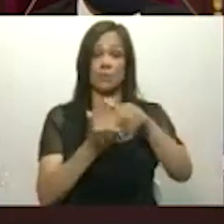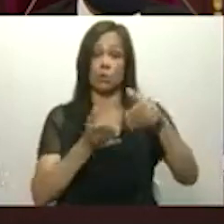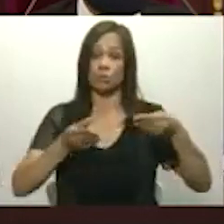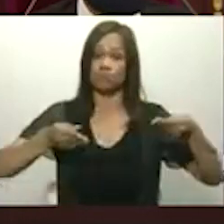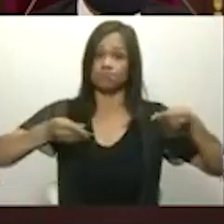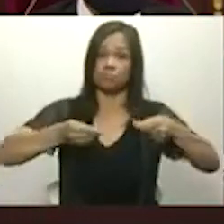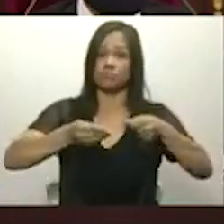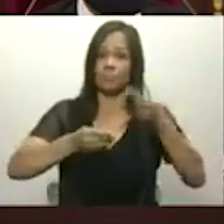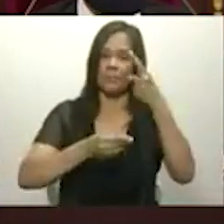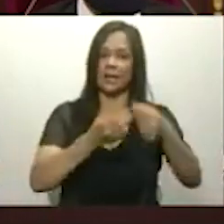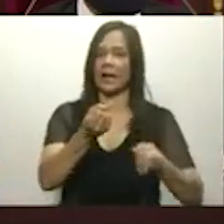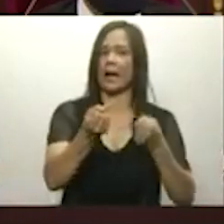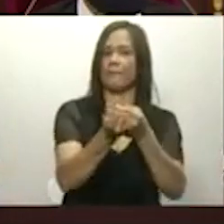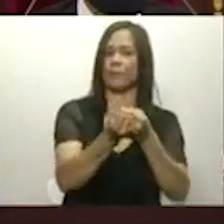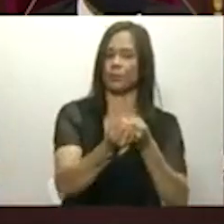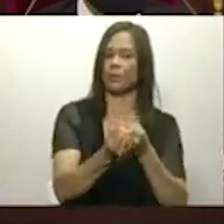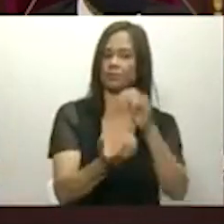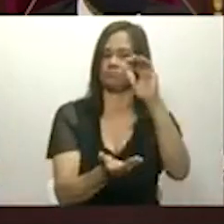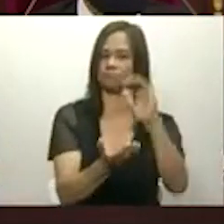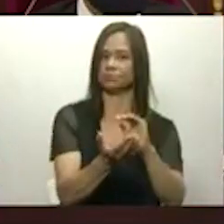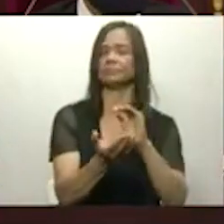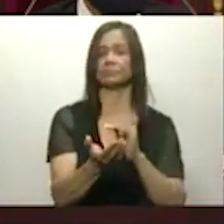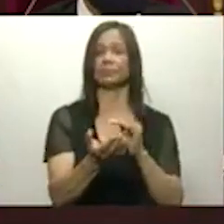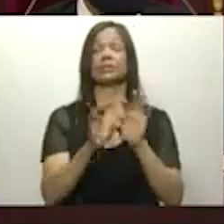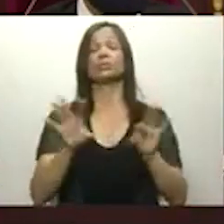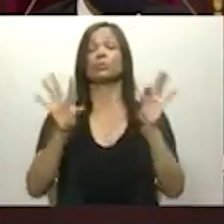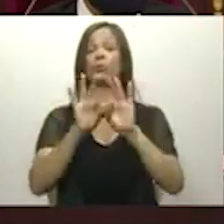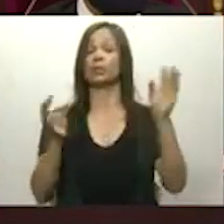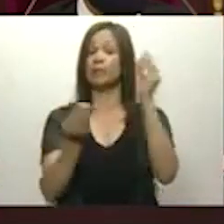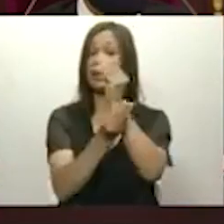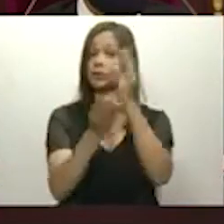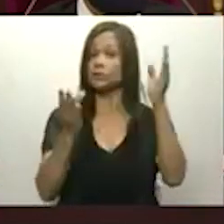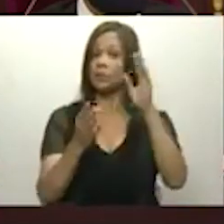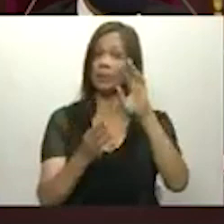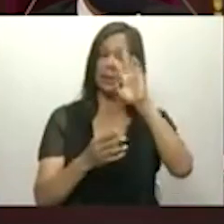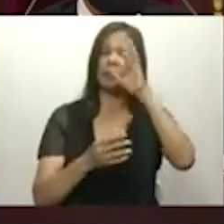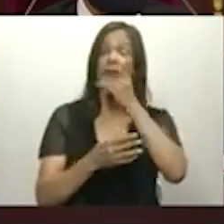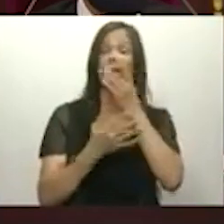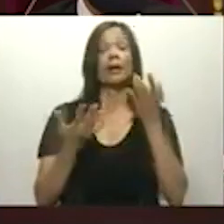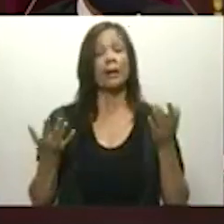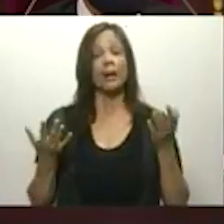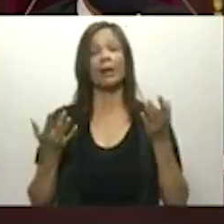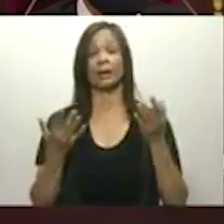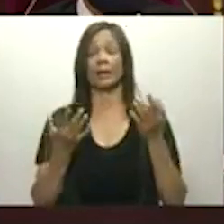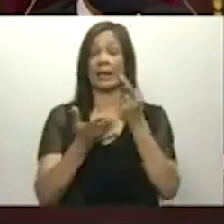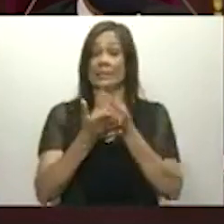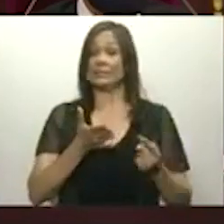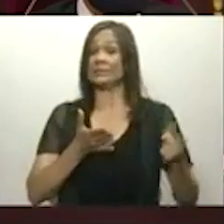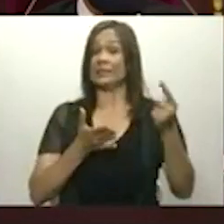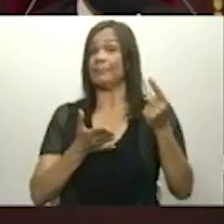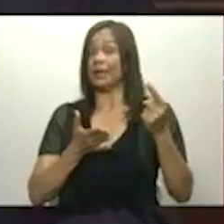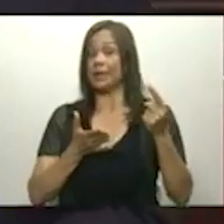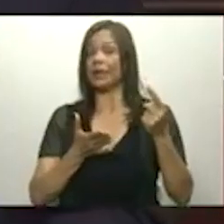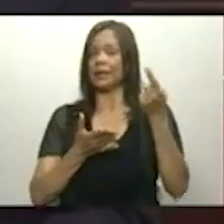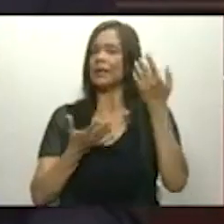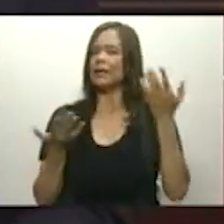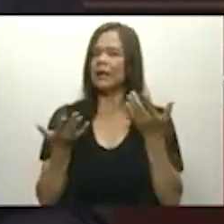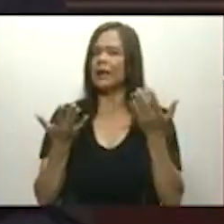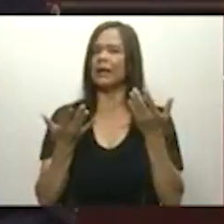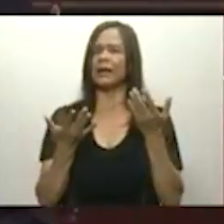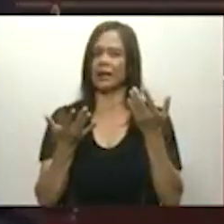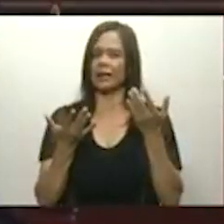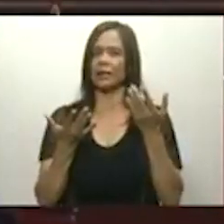de pesos. Oportuno es anunciarle al pueblo dominicano que en las próximas semanas estaremos